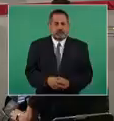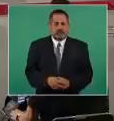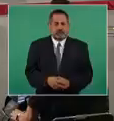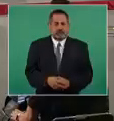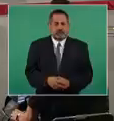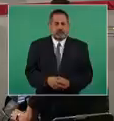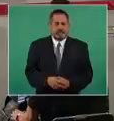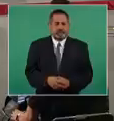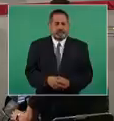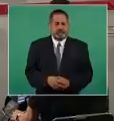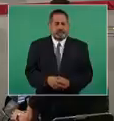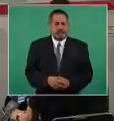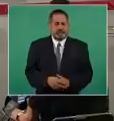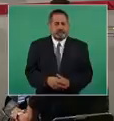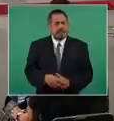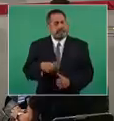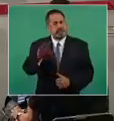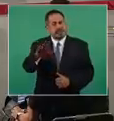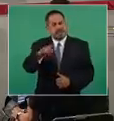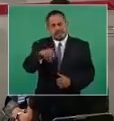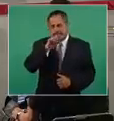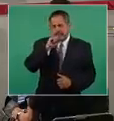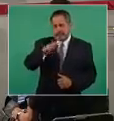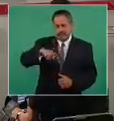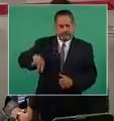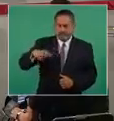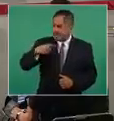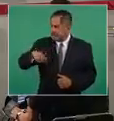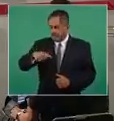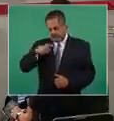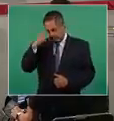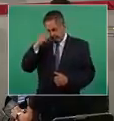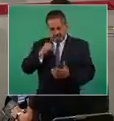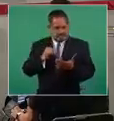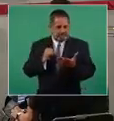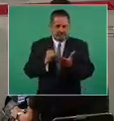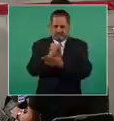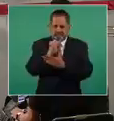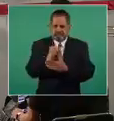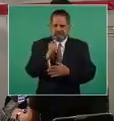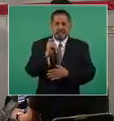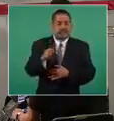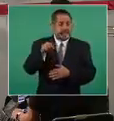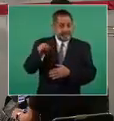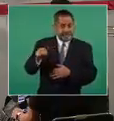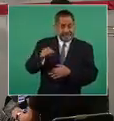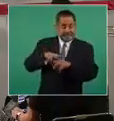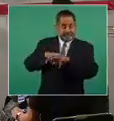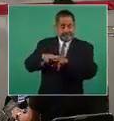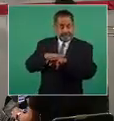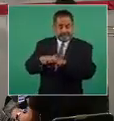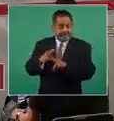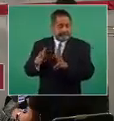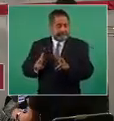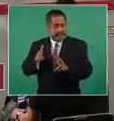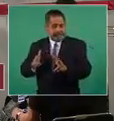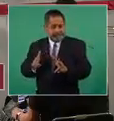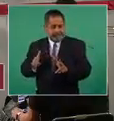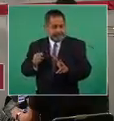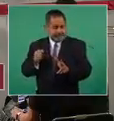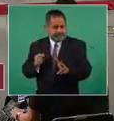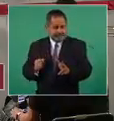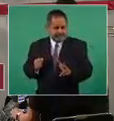Se decidió también que estos trenes puedan ser